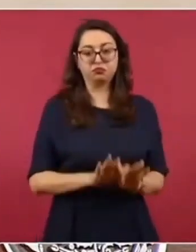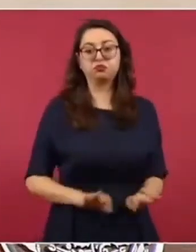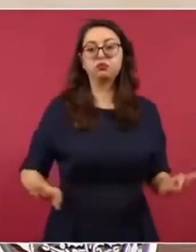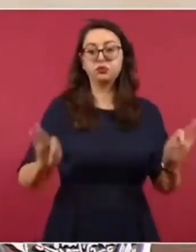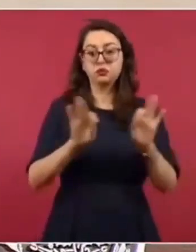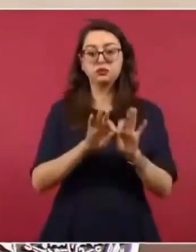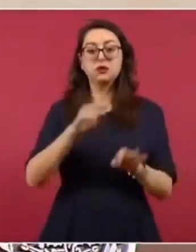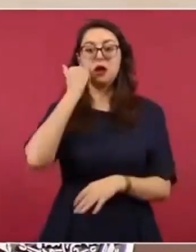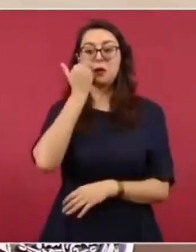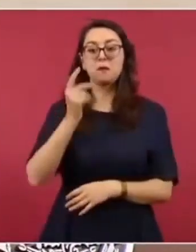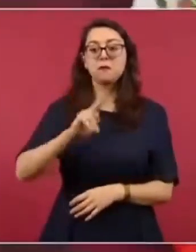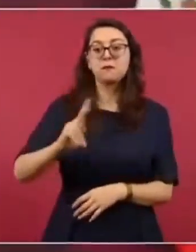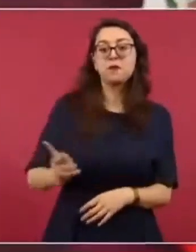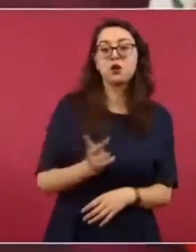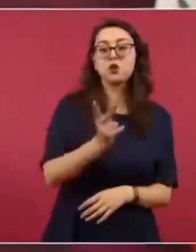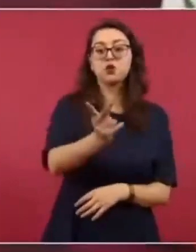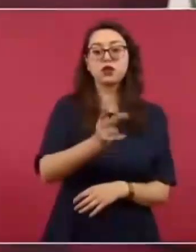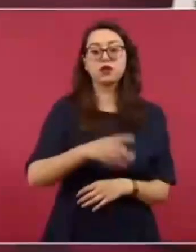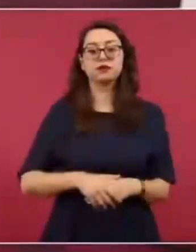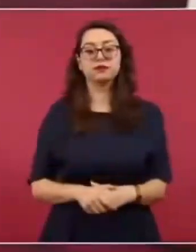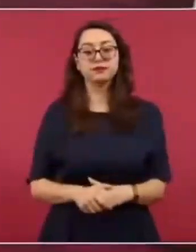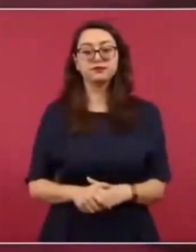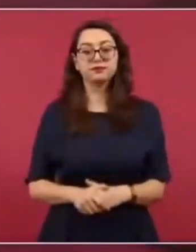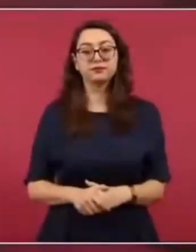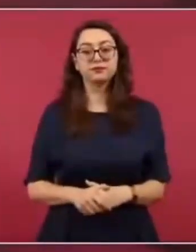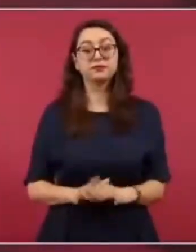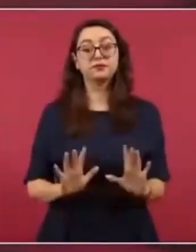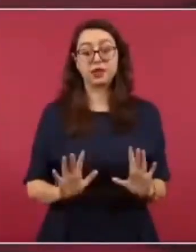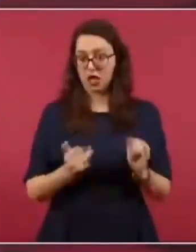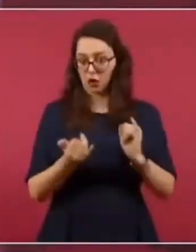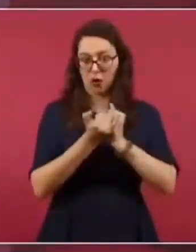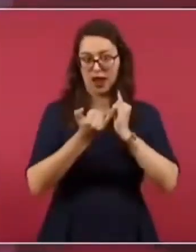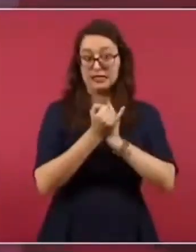yo quisiera preguntarle que me diga sí o no.